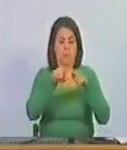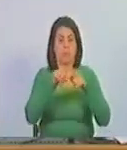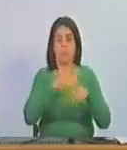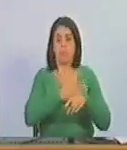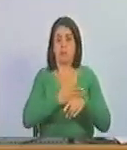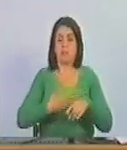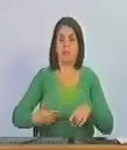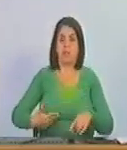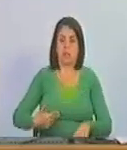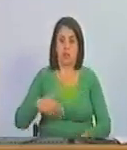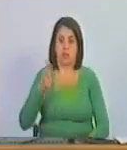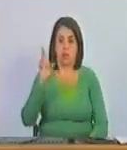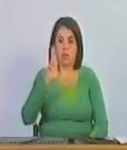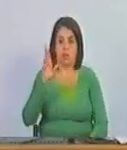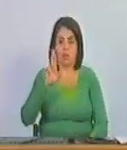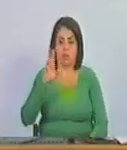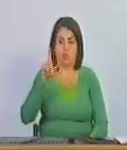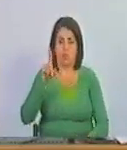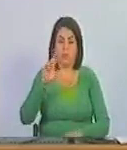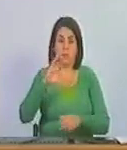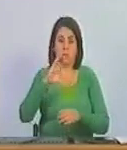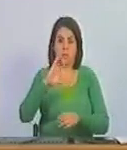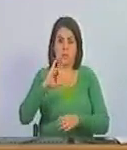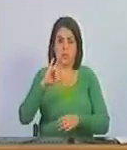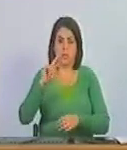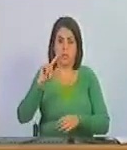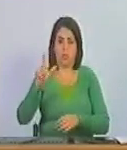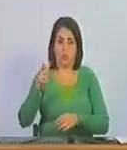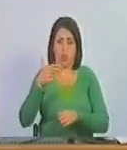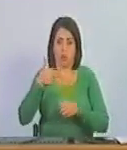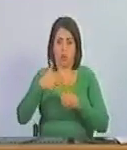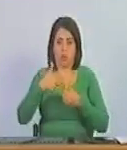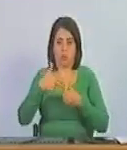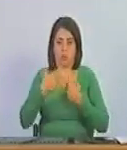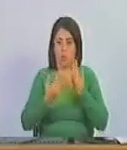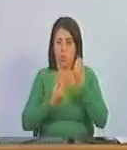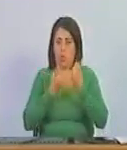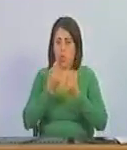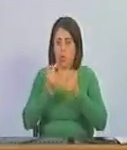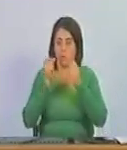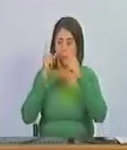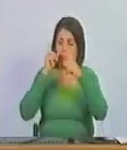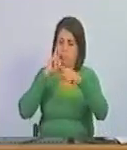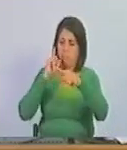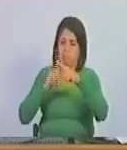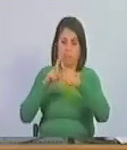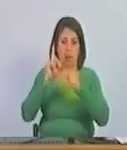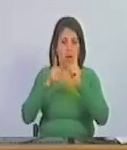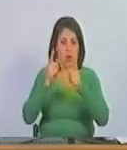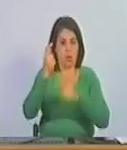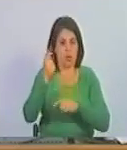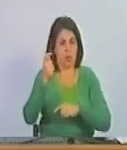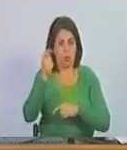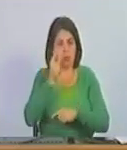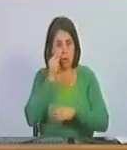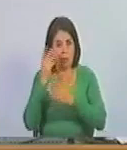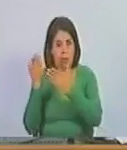presidente de sitio como que de repente algún diputado